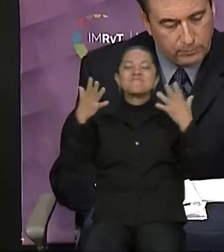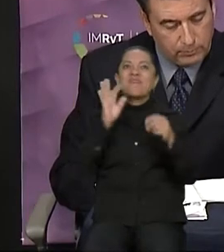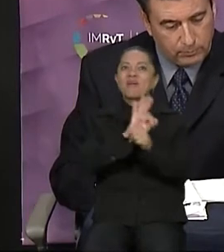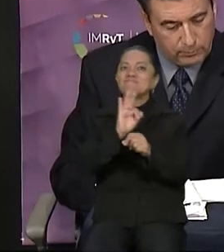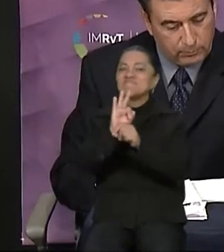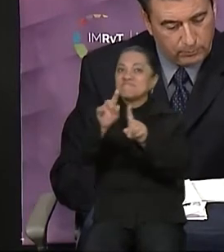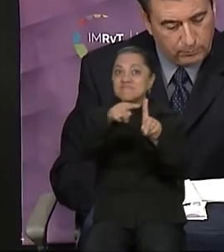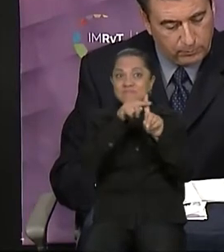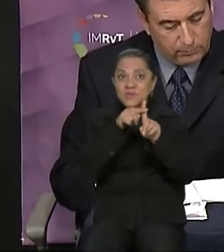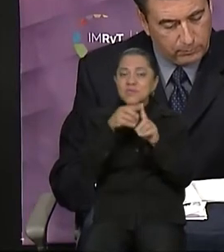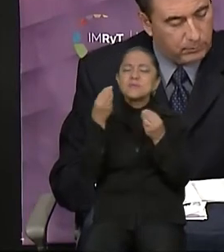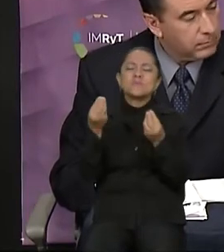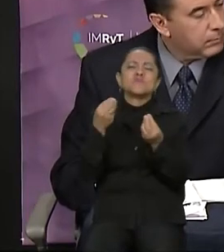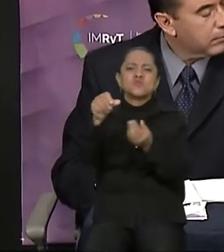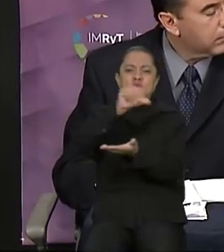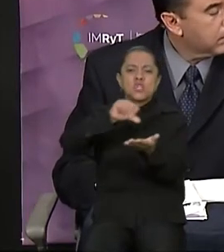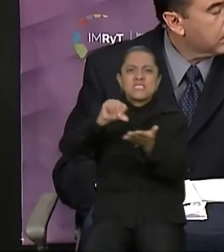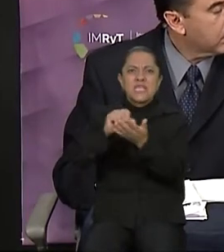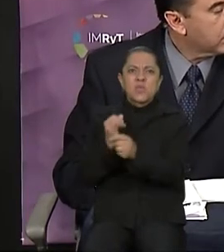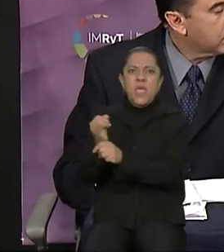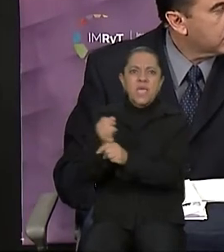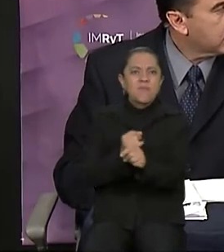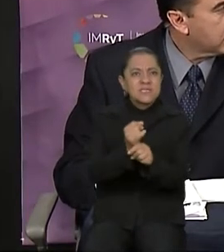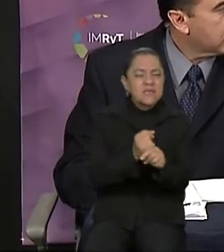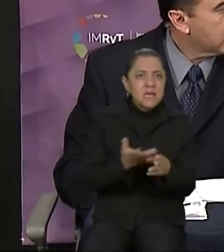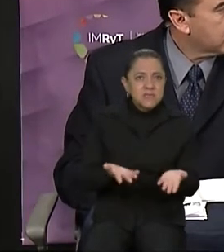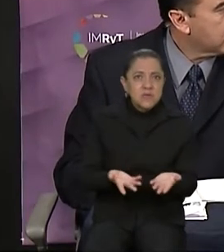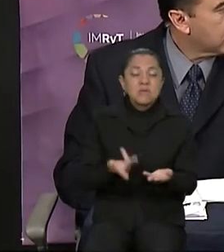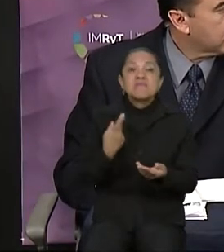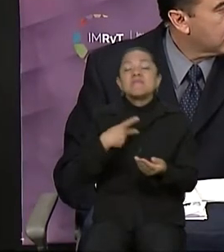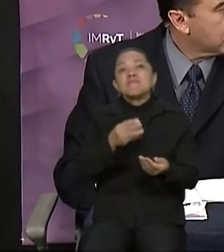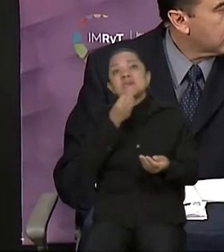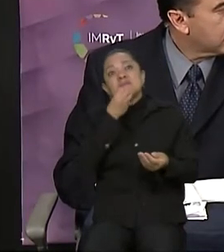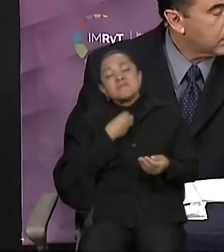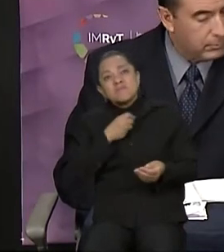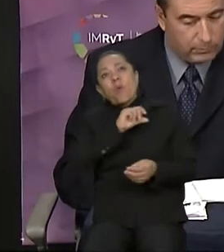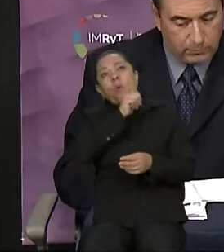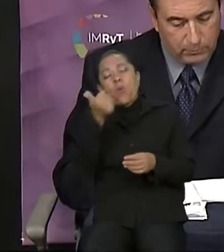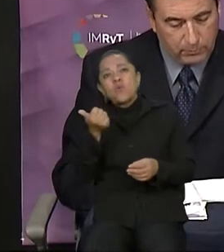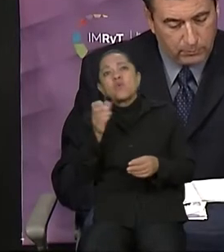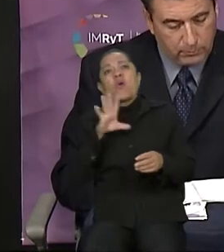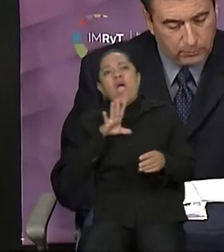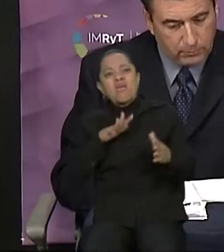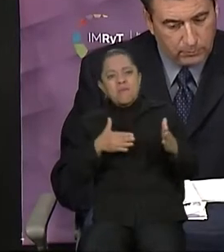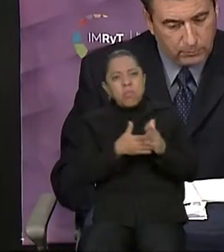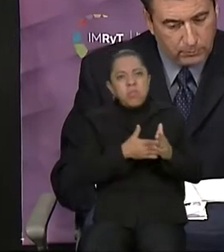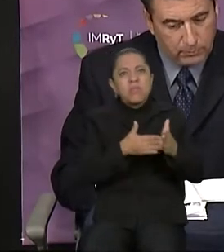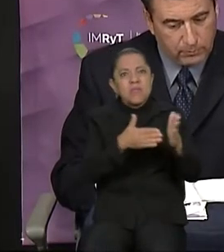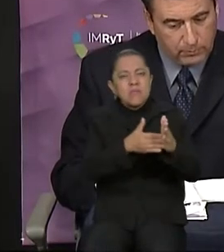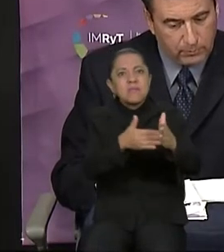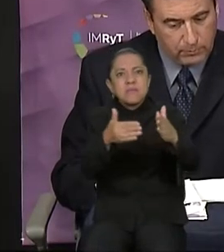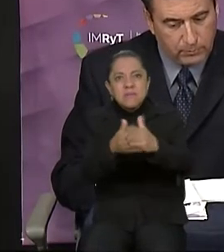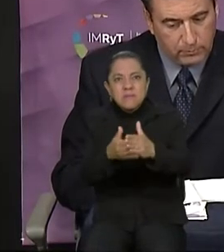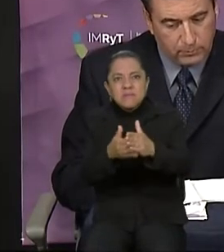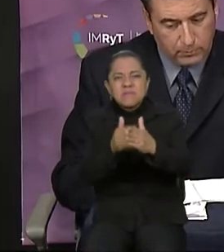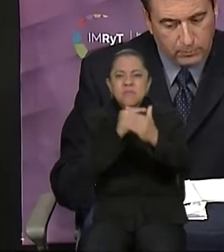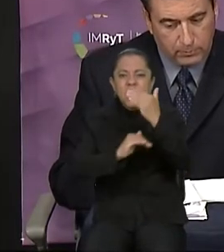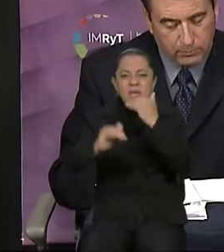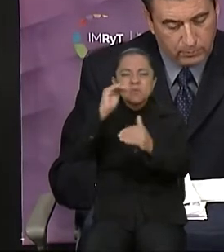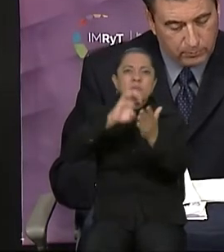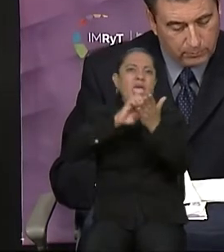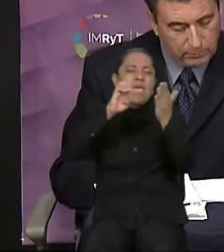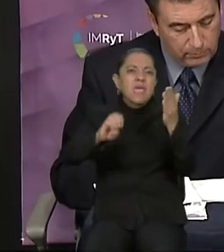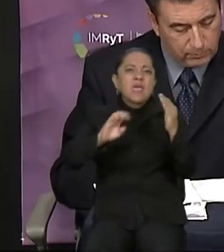investigación. Por otra parte, sin embargo, existen importantes obstáculos para superar, por ejemplo, bajos niveles de